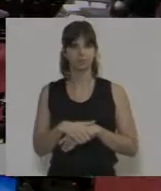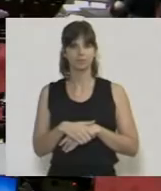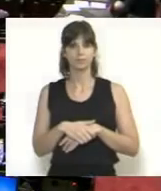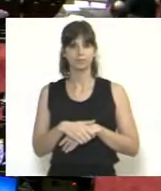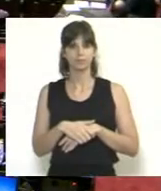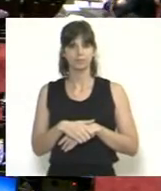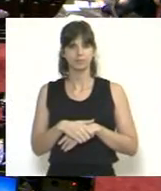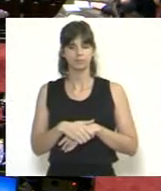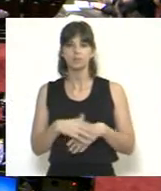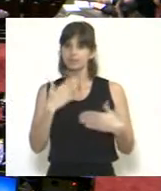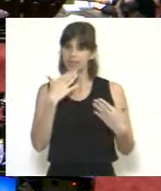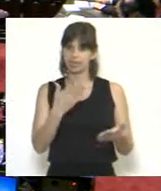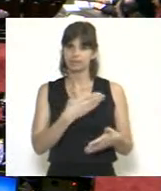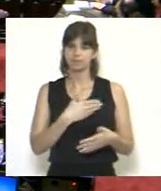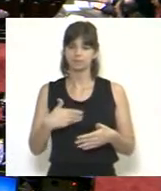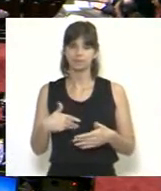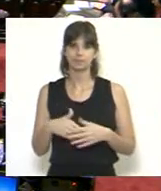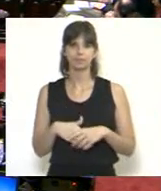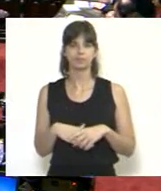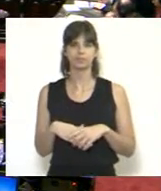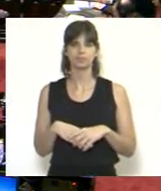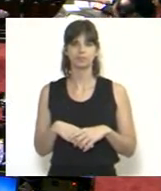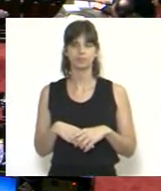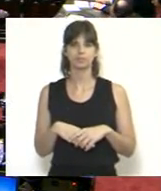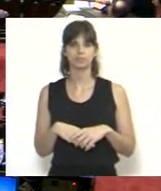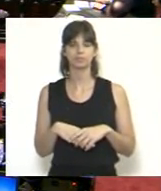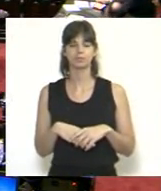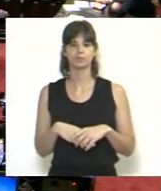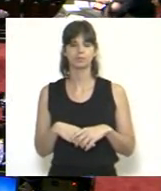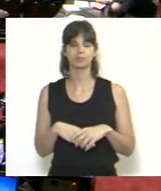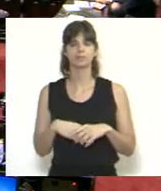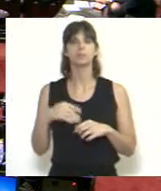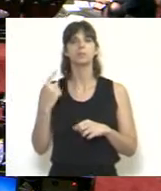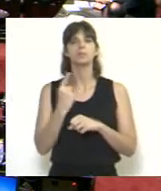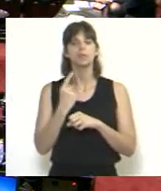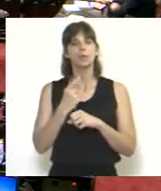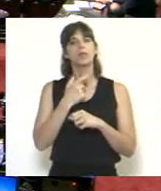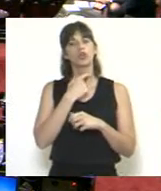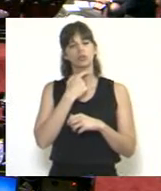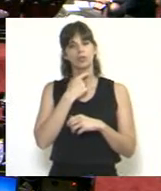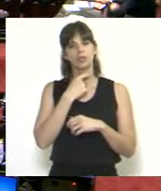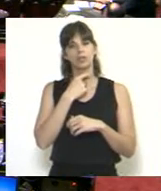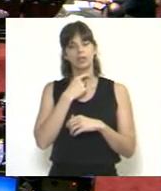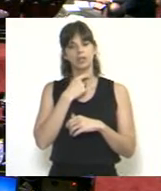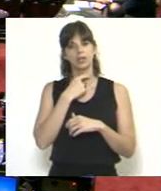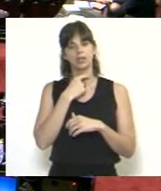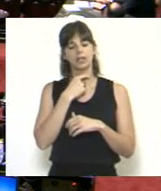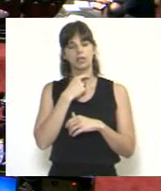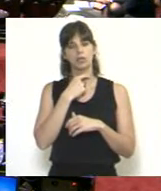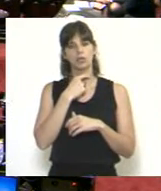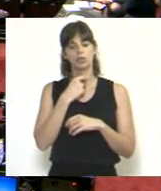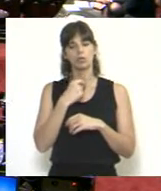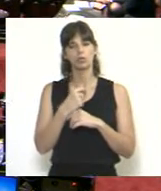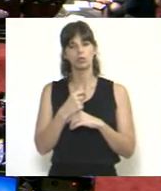Gracias, señor Presidente. En primer lugar, quiero saludar la presencia de